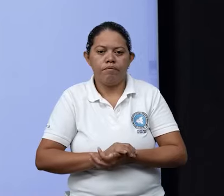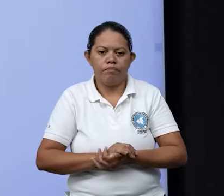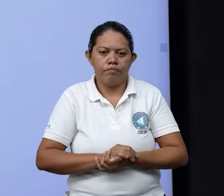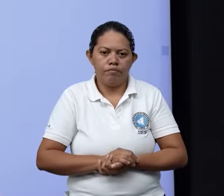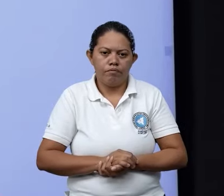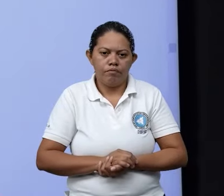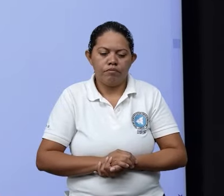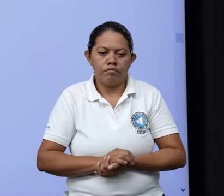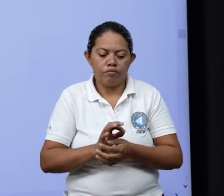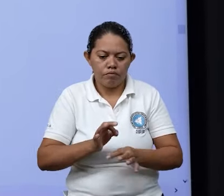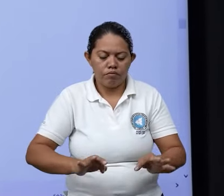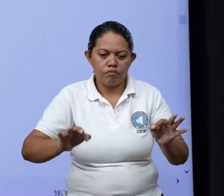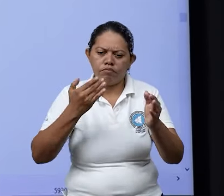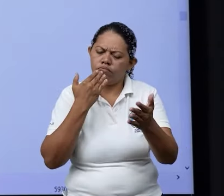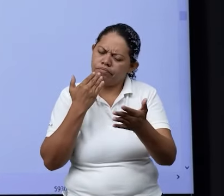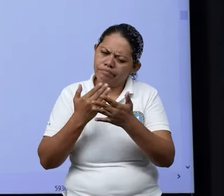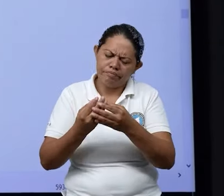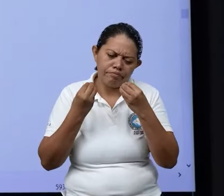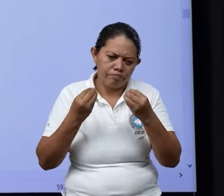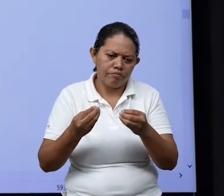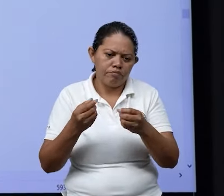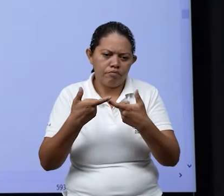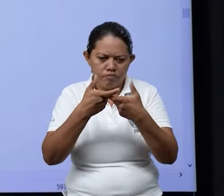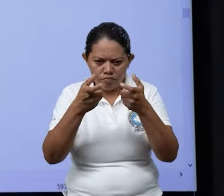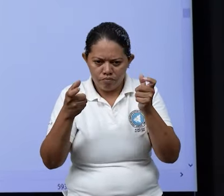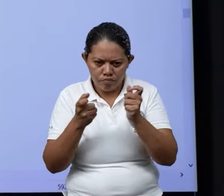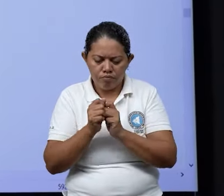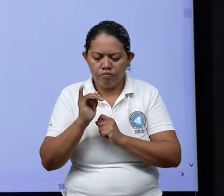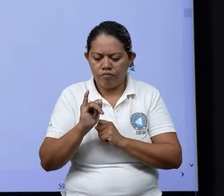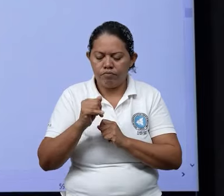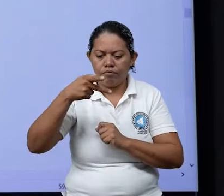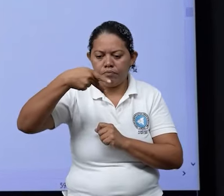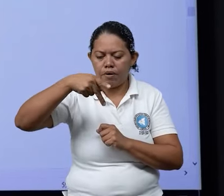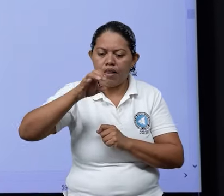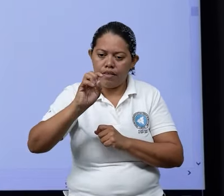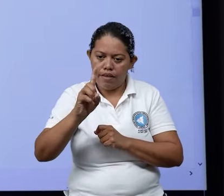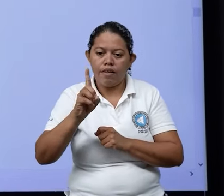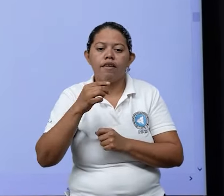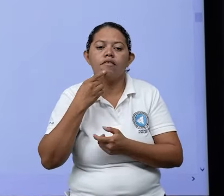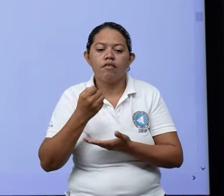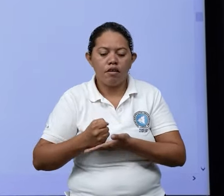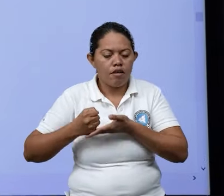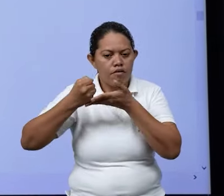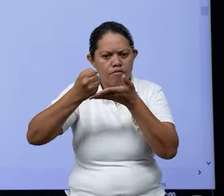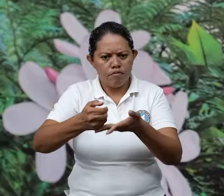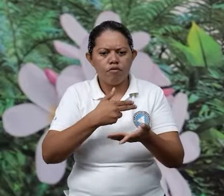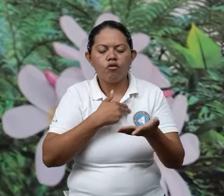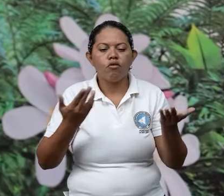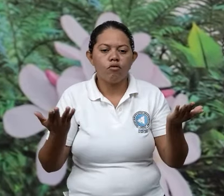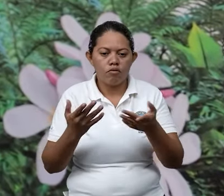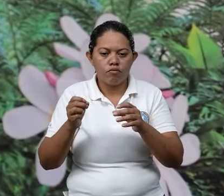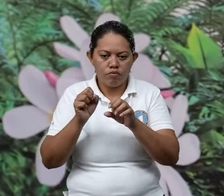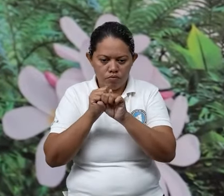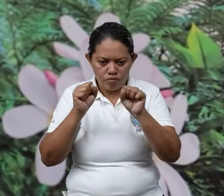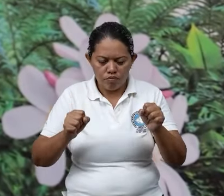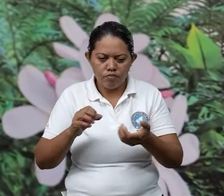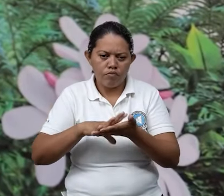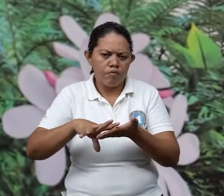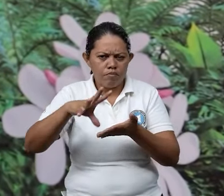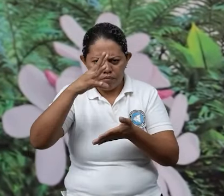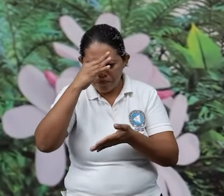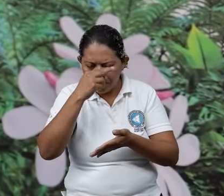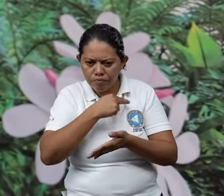Realmente agradecido con los compañeros acá del INPAE que nos brindan la oportunidad de desarrollar lo que son las